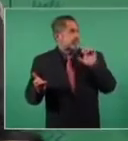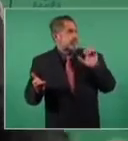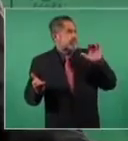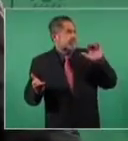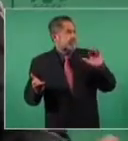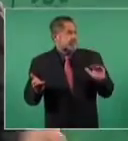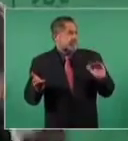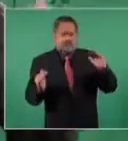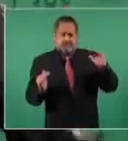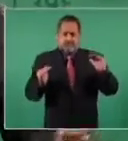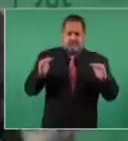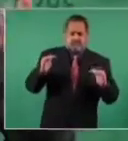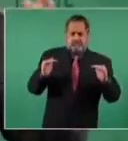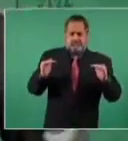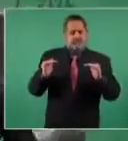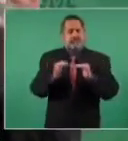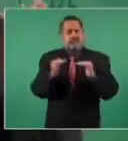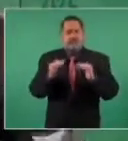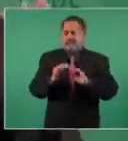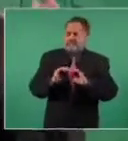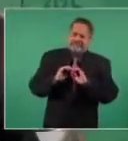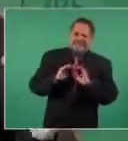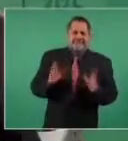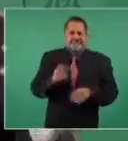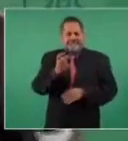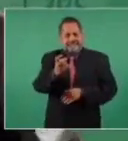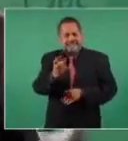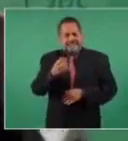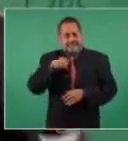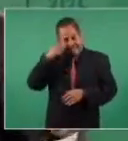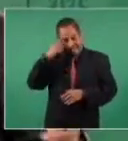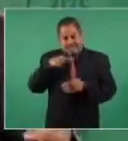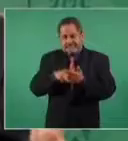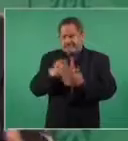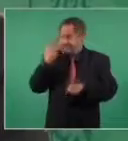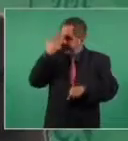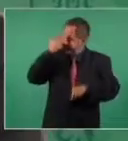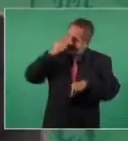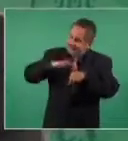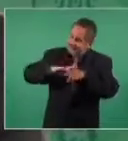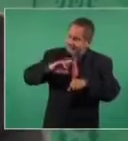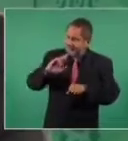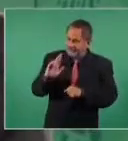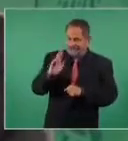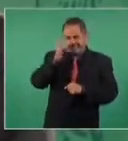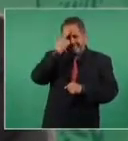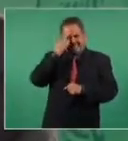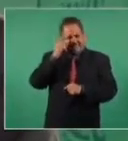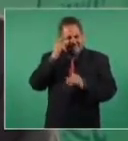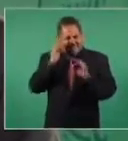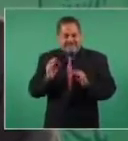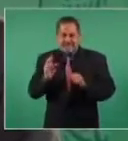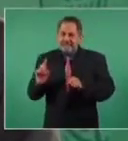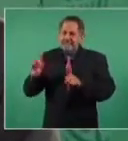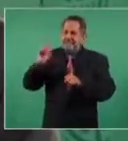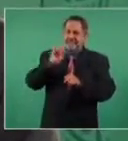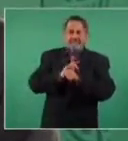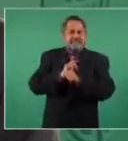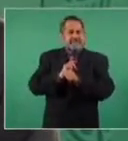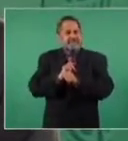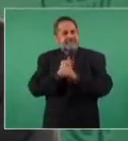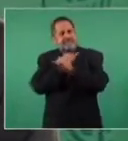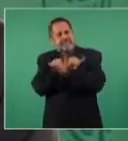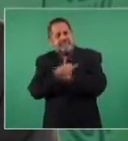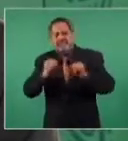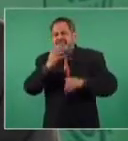Por eso, claro, que vamos a conmemorar el grito de independencia.